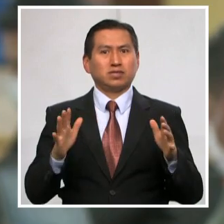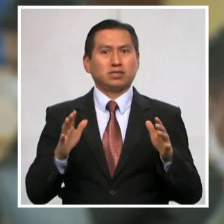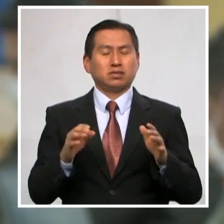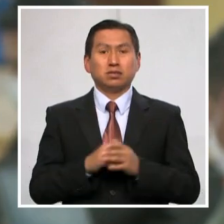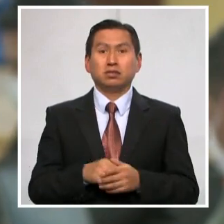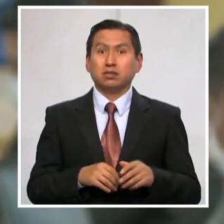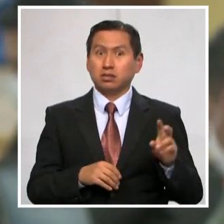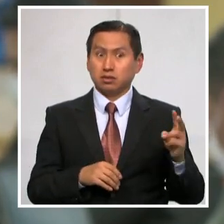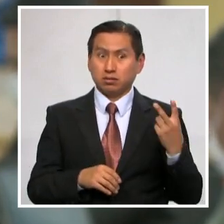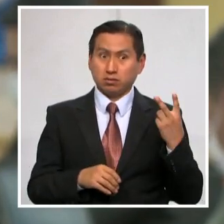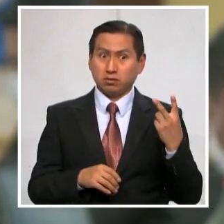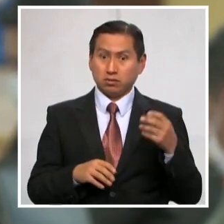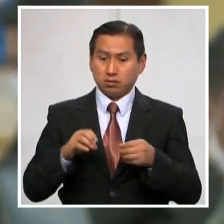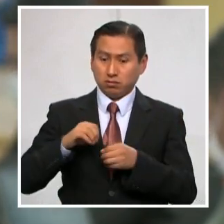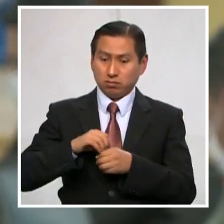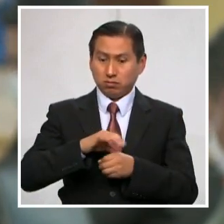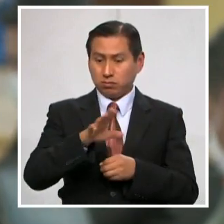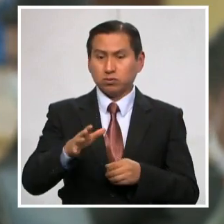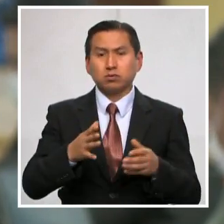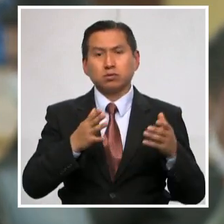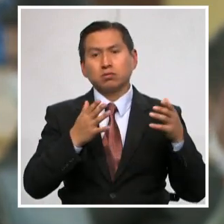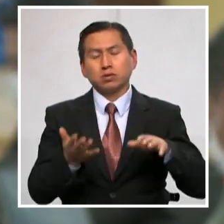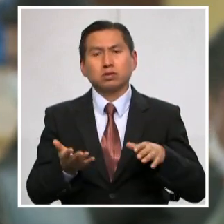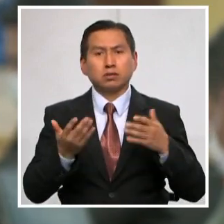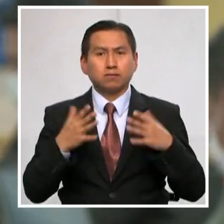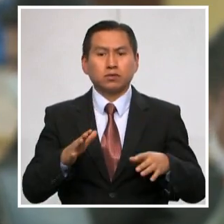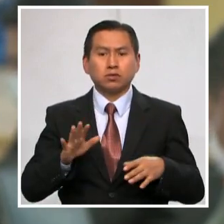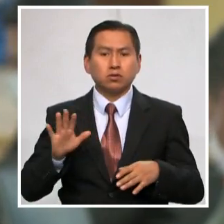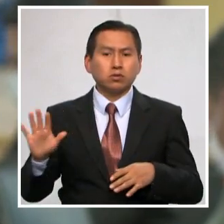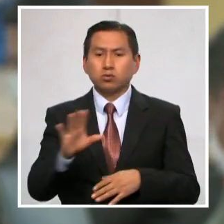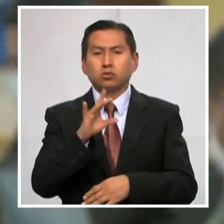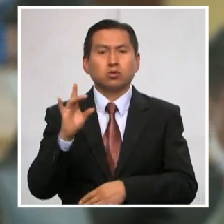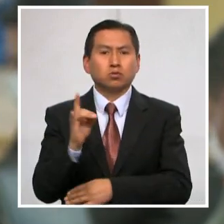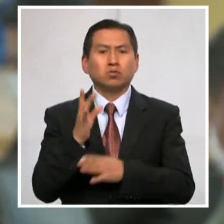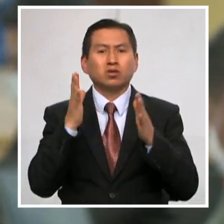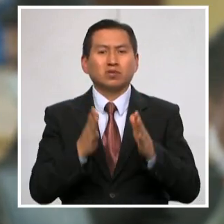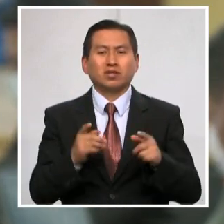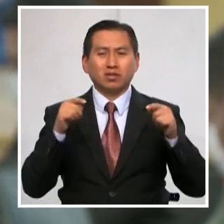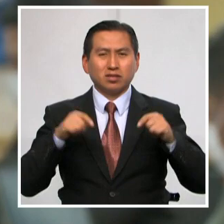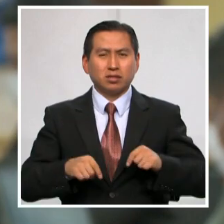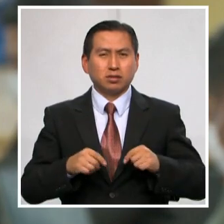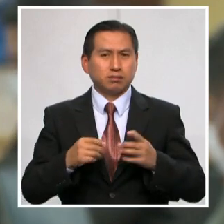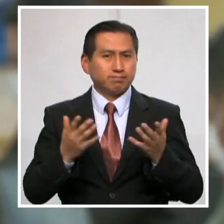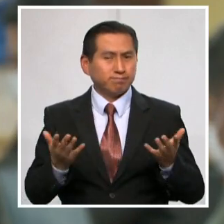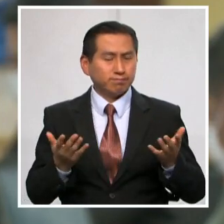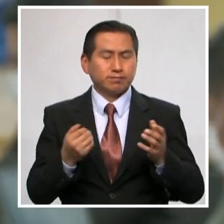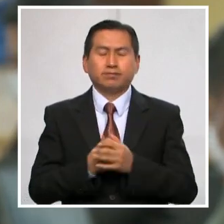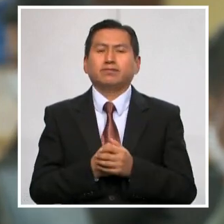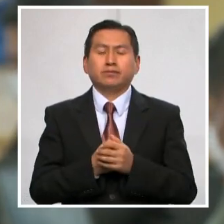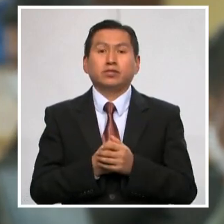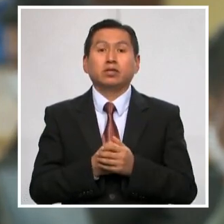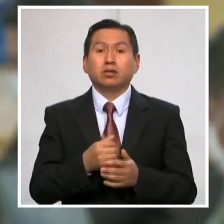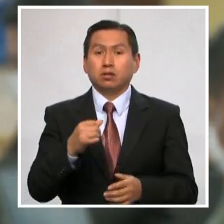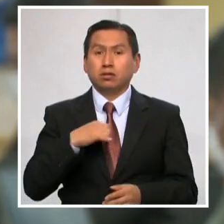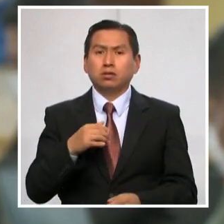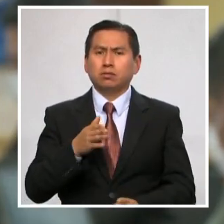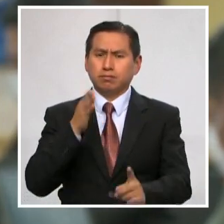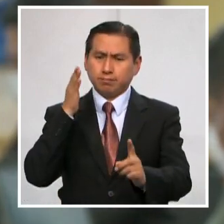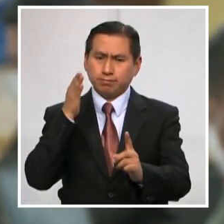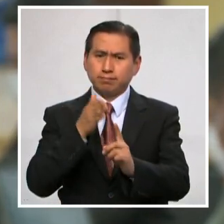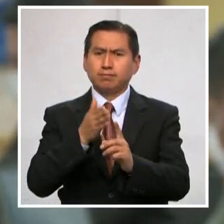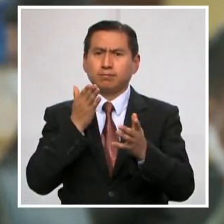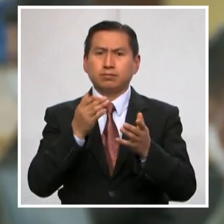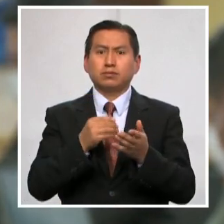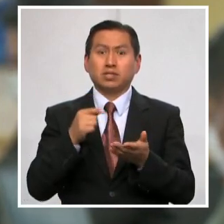el virus ya se ha llevado vidas de bolivianos en nuestro territorio. Y soy directa. Es